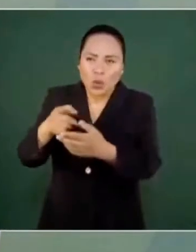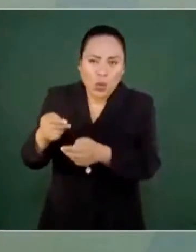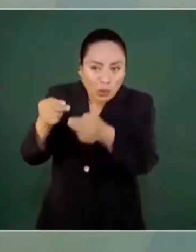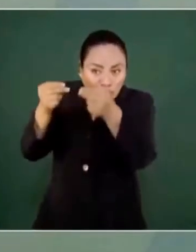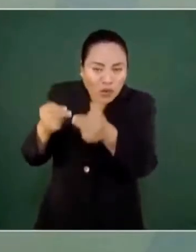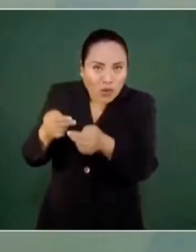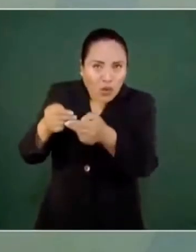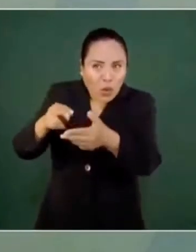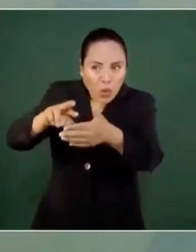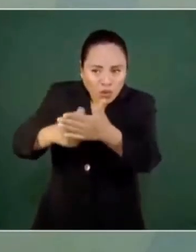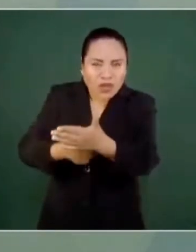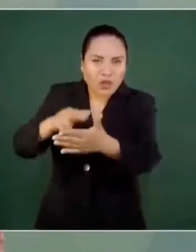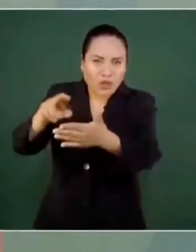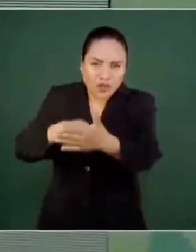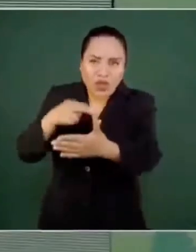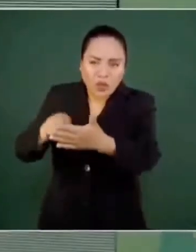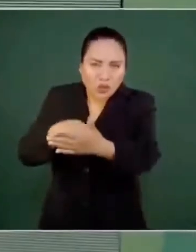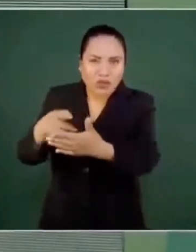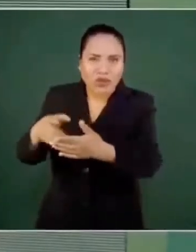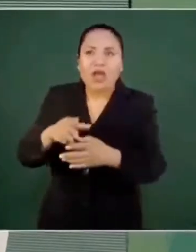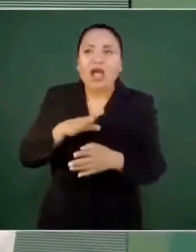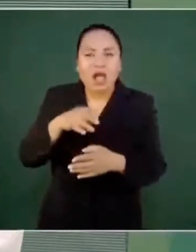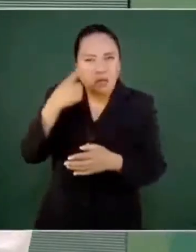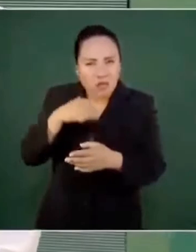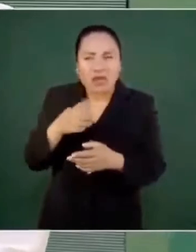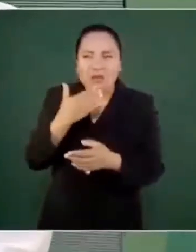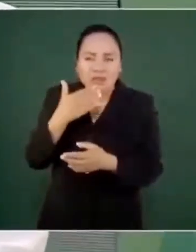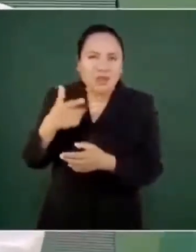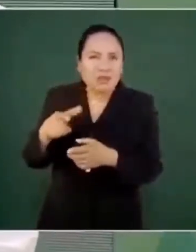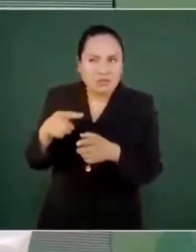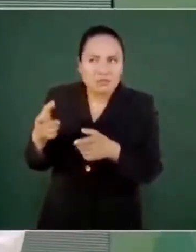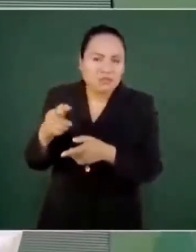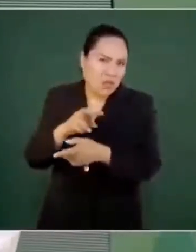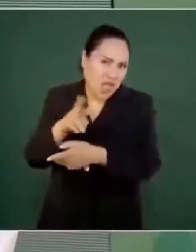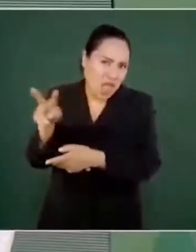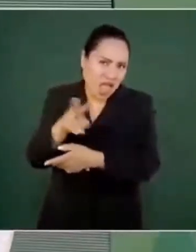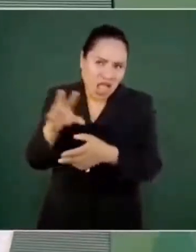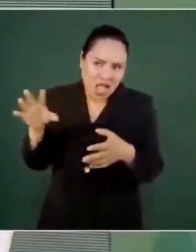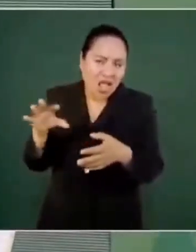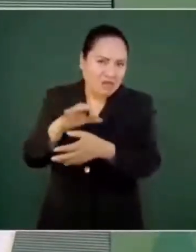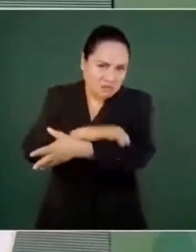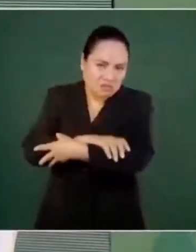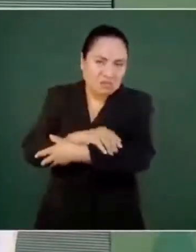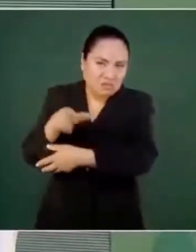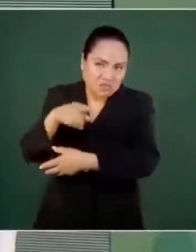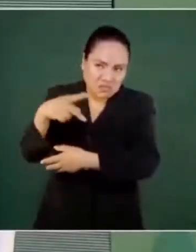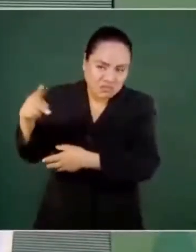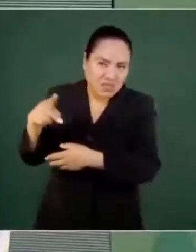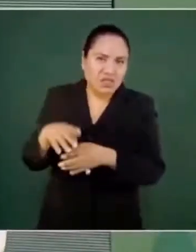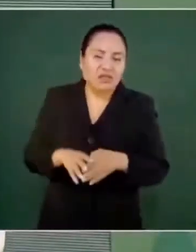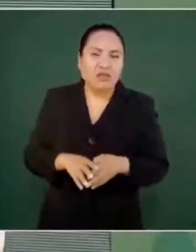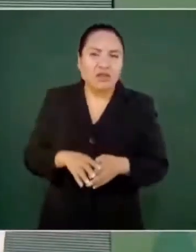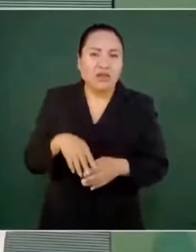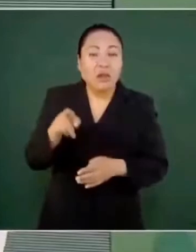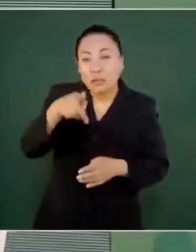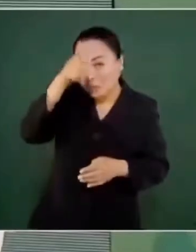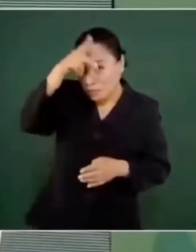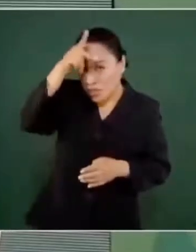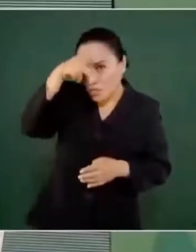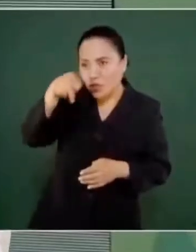les dio el contrato para que como intermediarios compraran el gas en el Perú